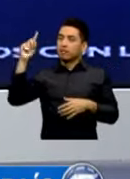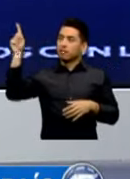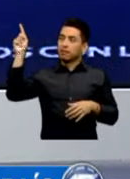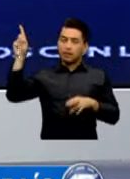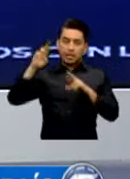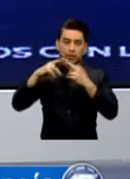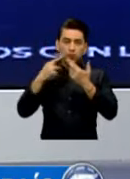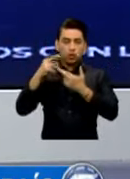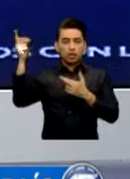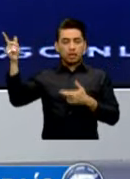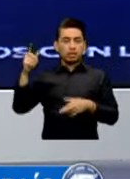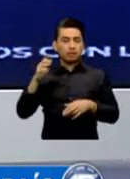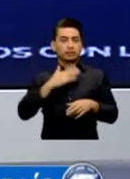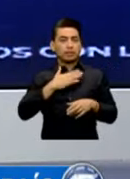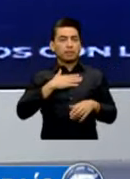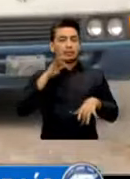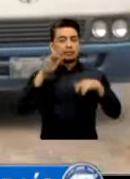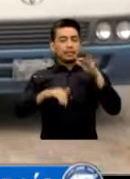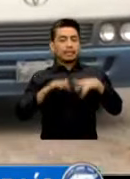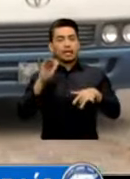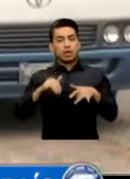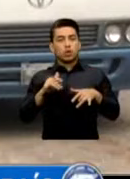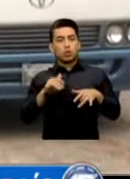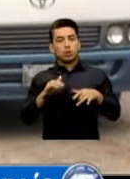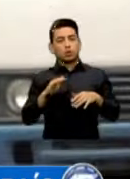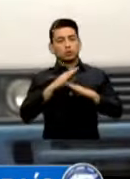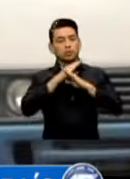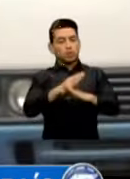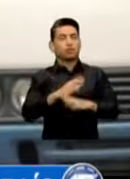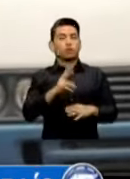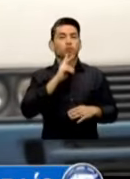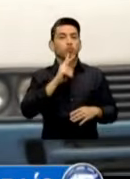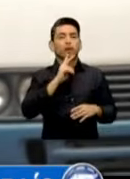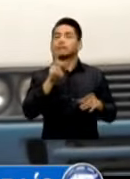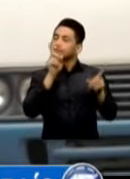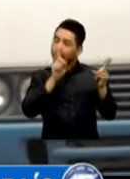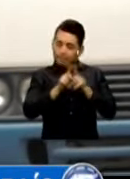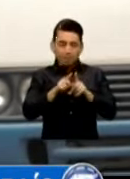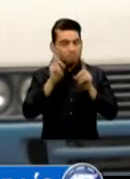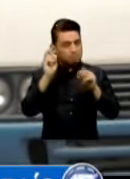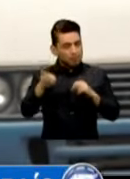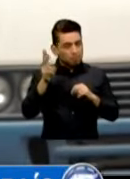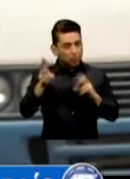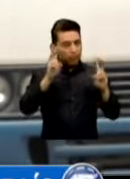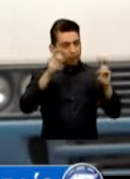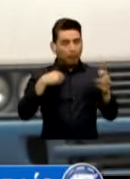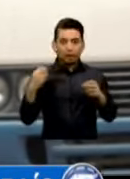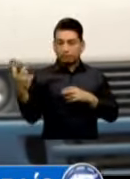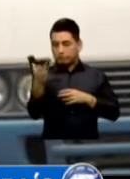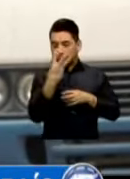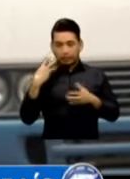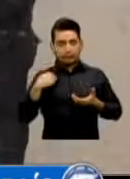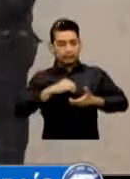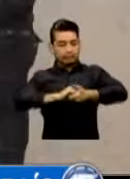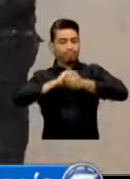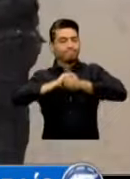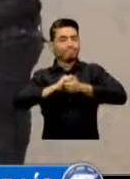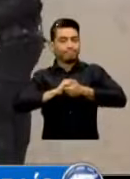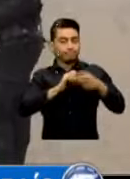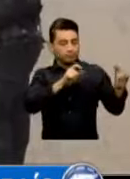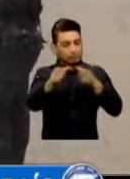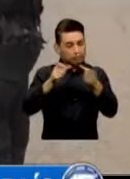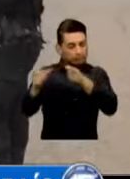Secretario De Seguridad De Honduras Para Tratar Los Mismos Temas Y Trabajar Los Tres Países De Manera Coordinada